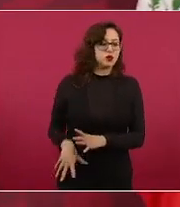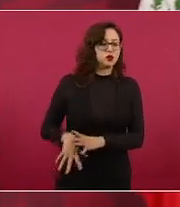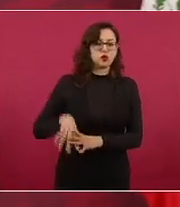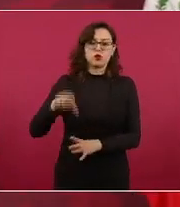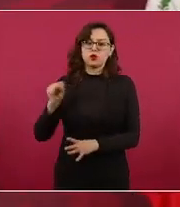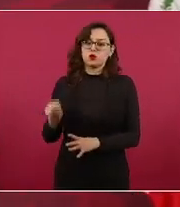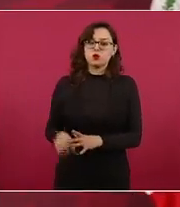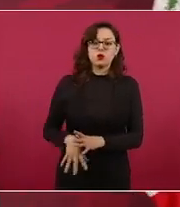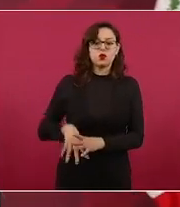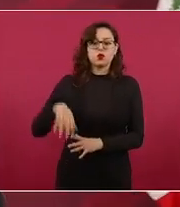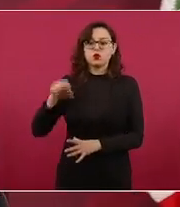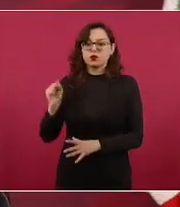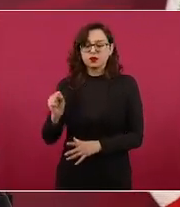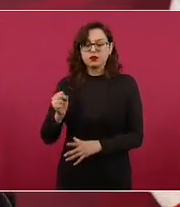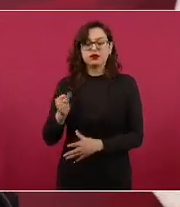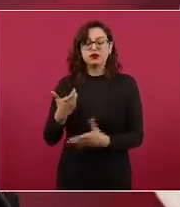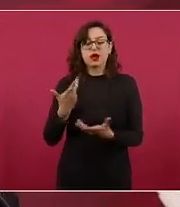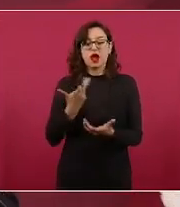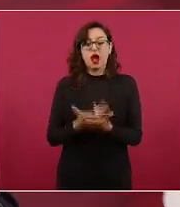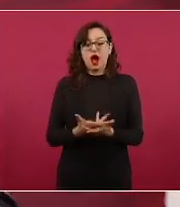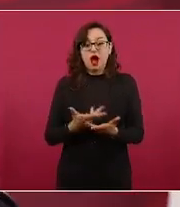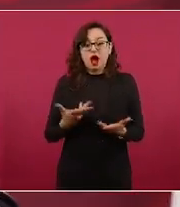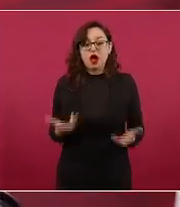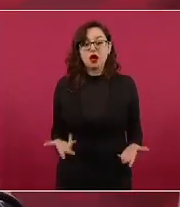ahora el agua está